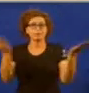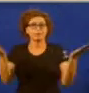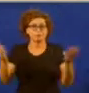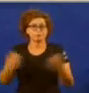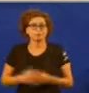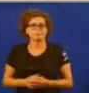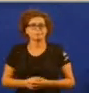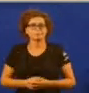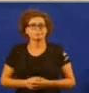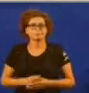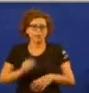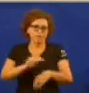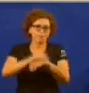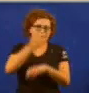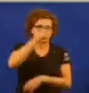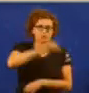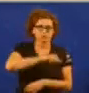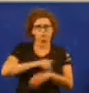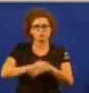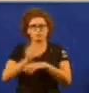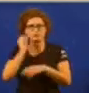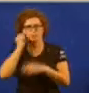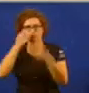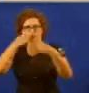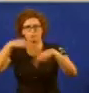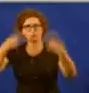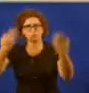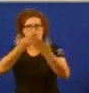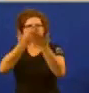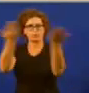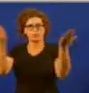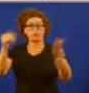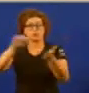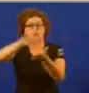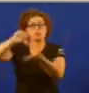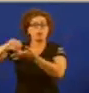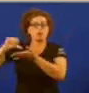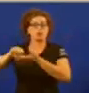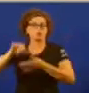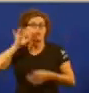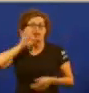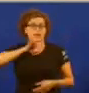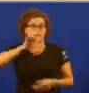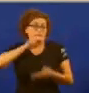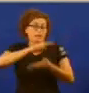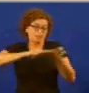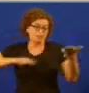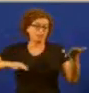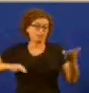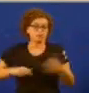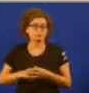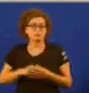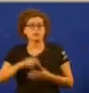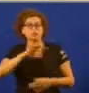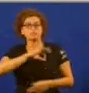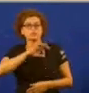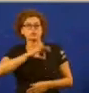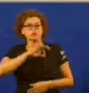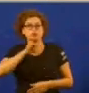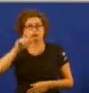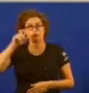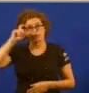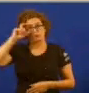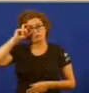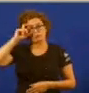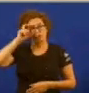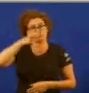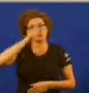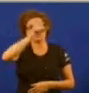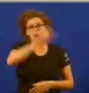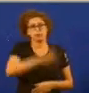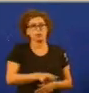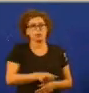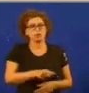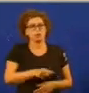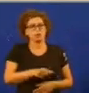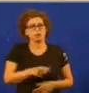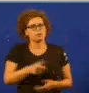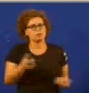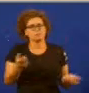Señorías, amigos e amigas do público, ciudadanía de Galicia Señor Núñez, é voste dun